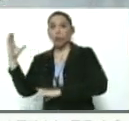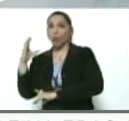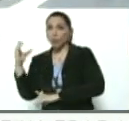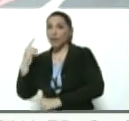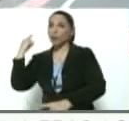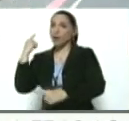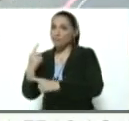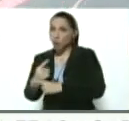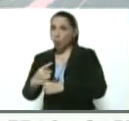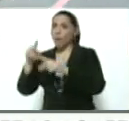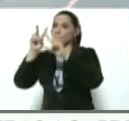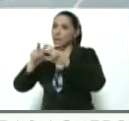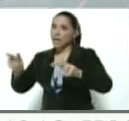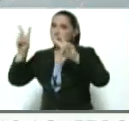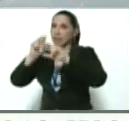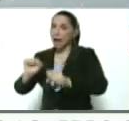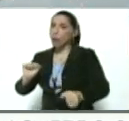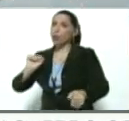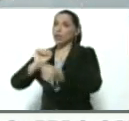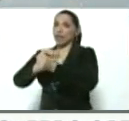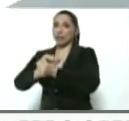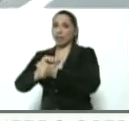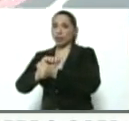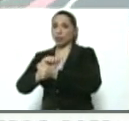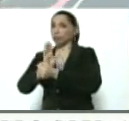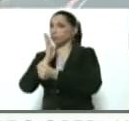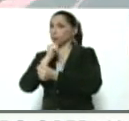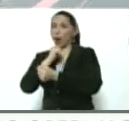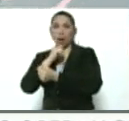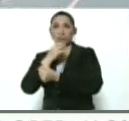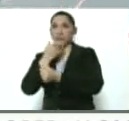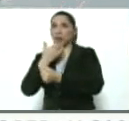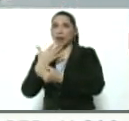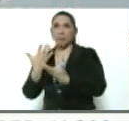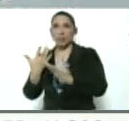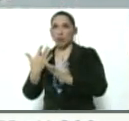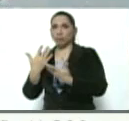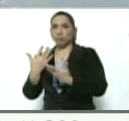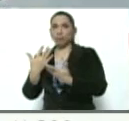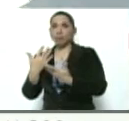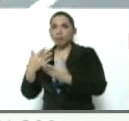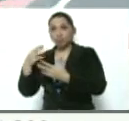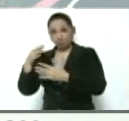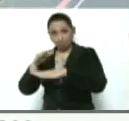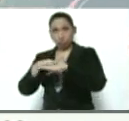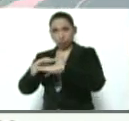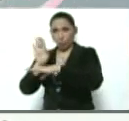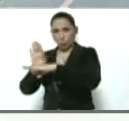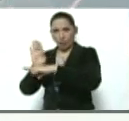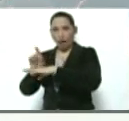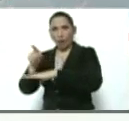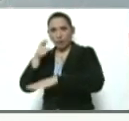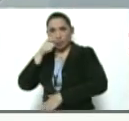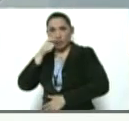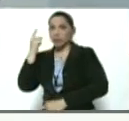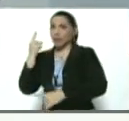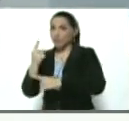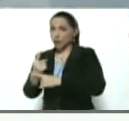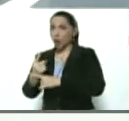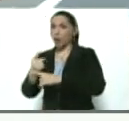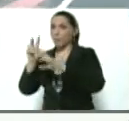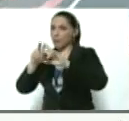haber investigado y detenido, si no estaba, como en efecto está, amparando esta operación, debió haber investigado y